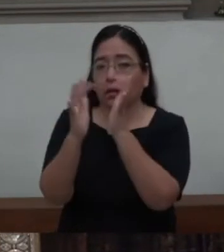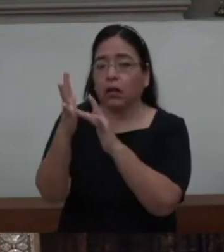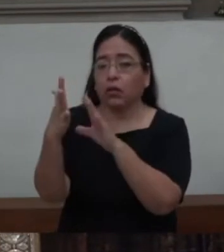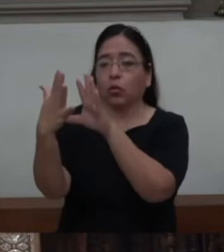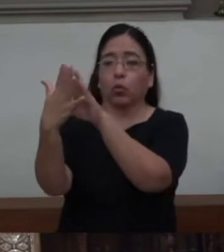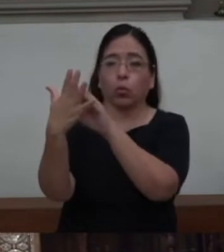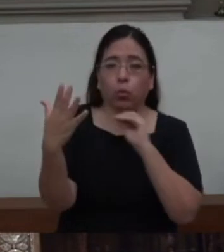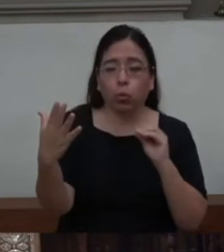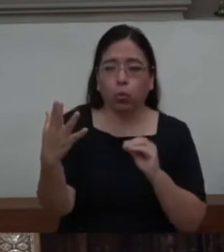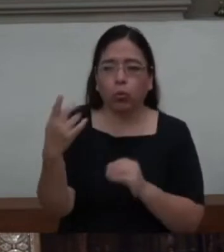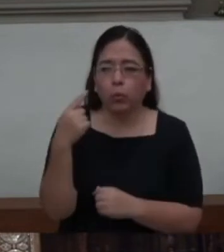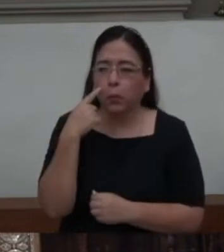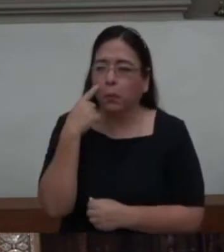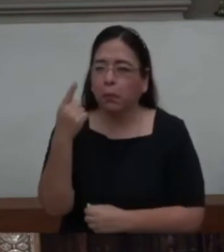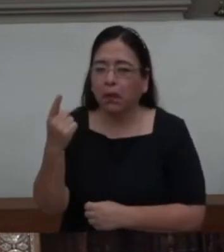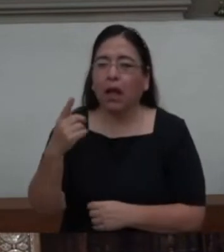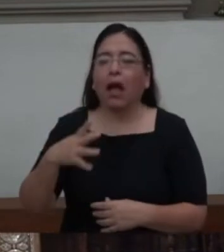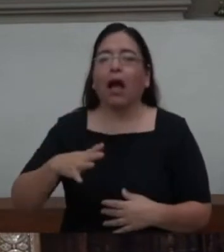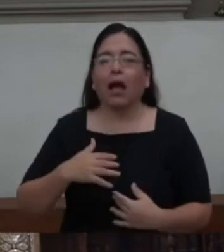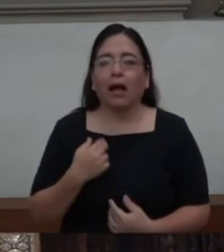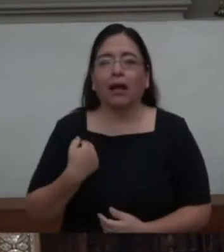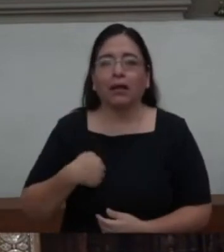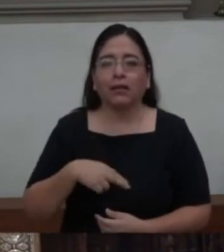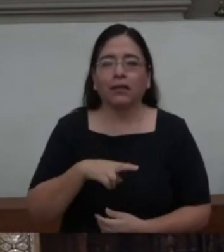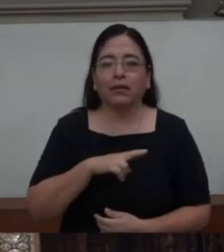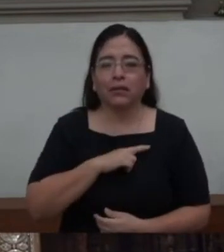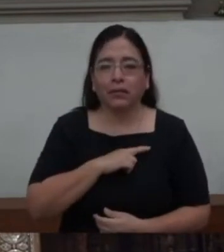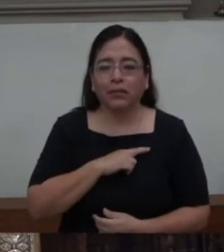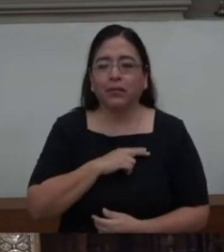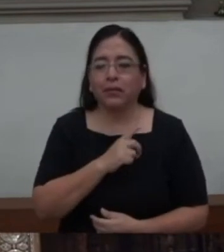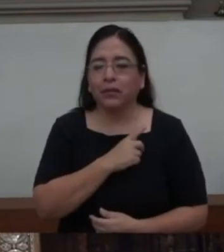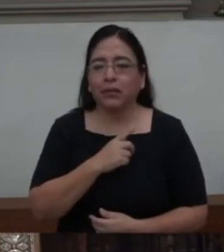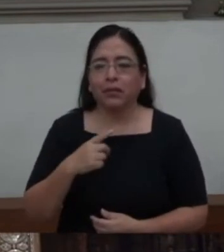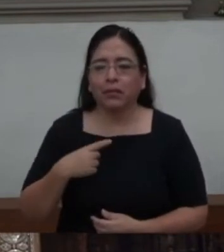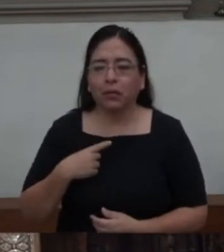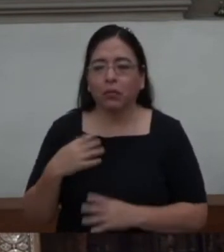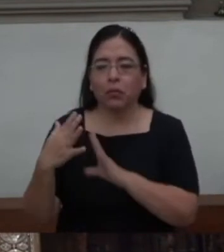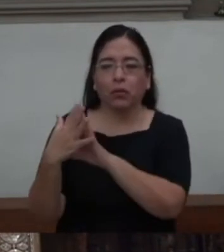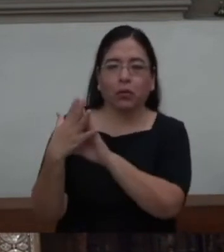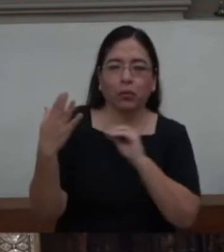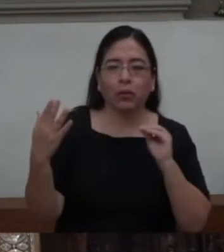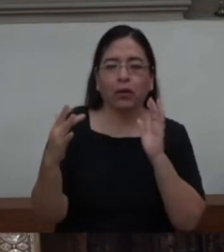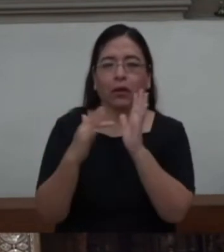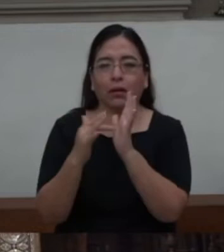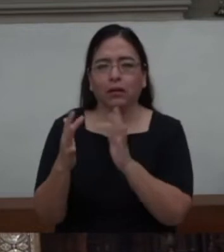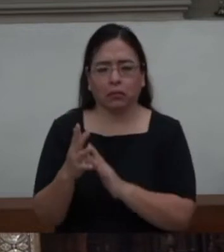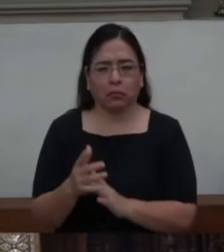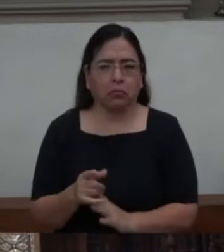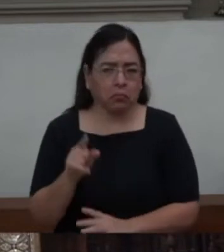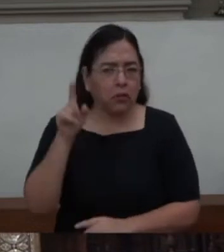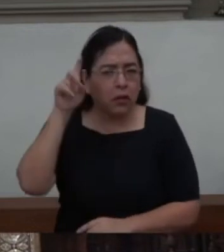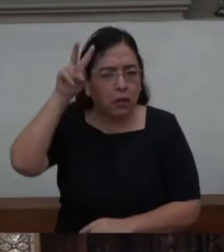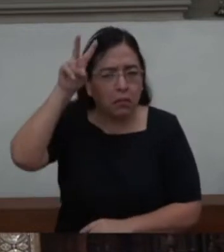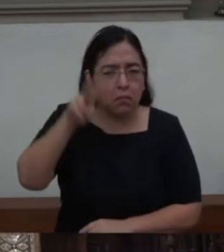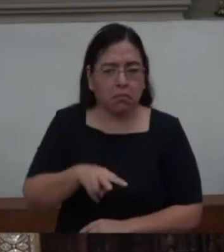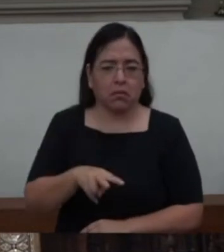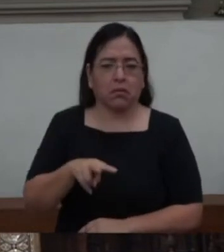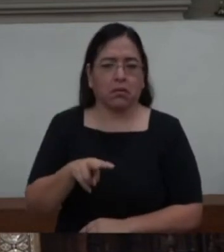Es posible que Cristo multiplique. Es posible